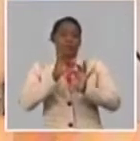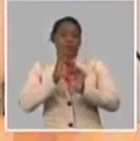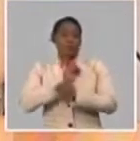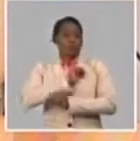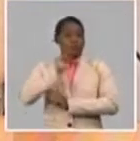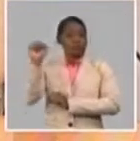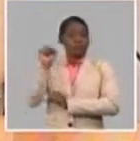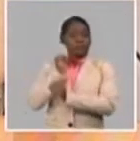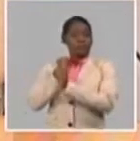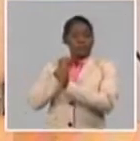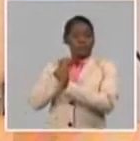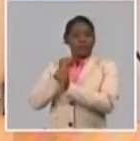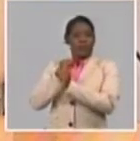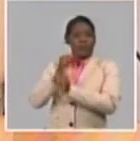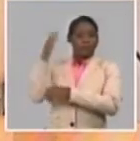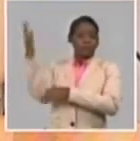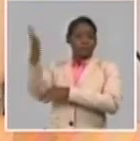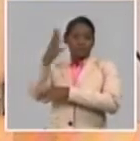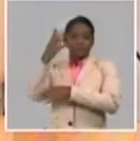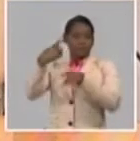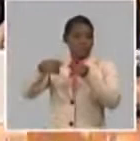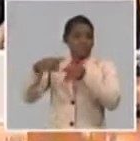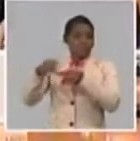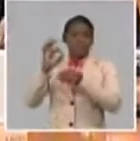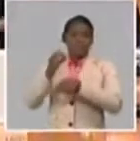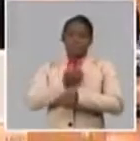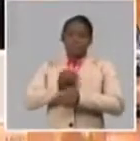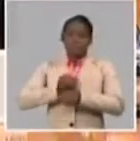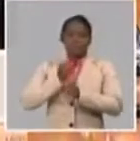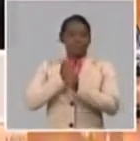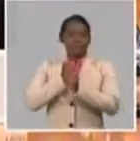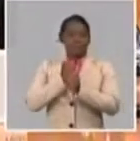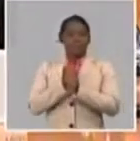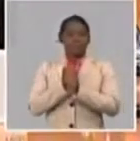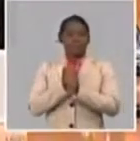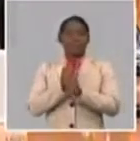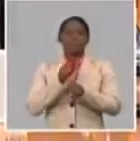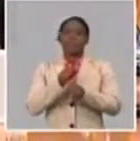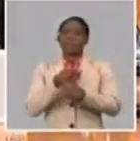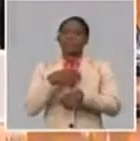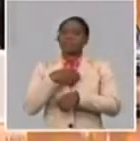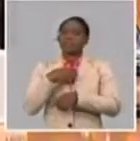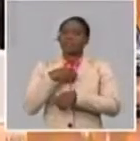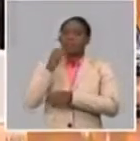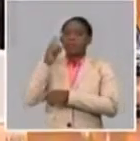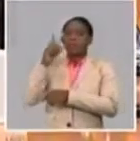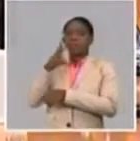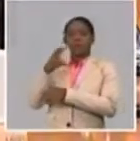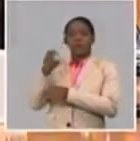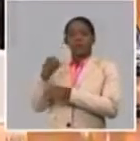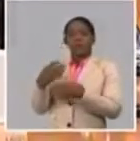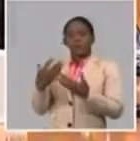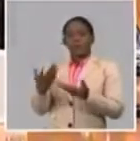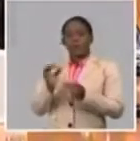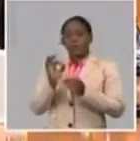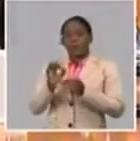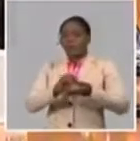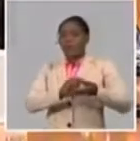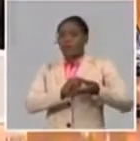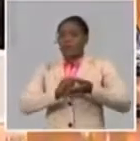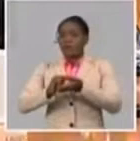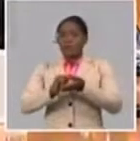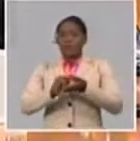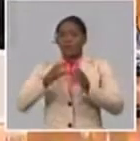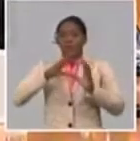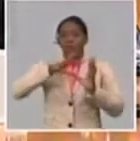cultura en desastre. Hay experiencias muy buenas, los compañeros del Mundo Latino lo han firmado, de los